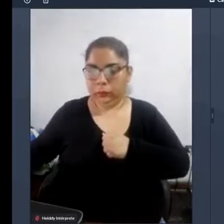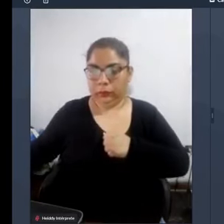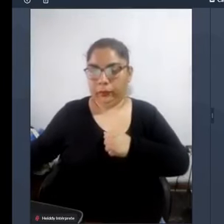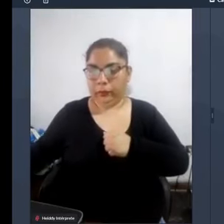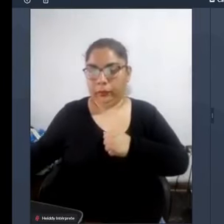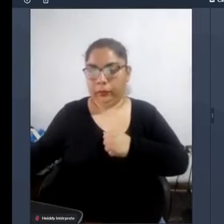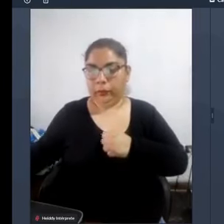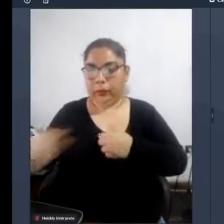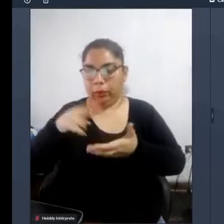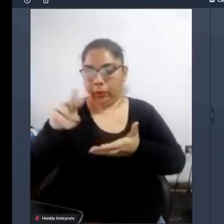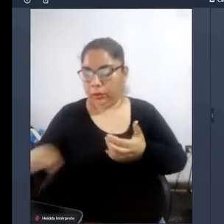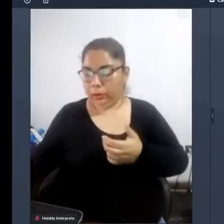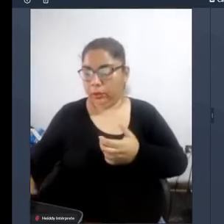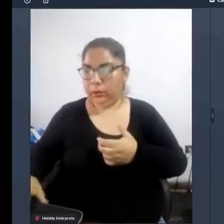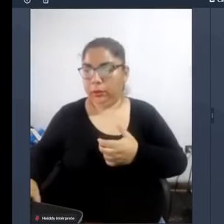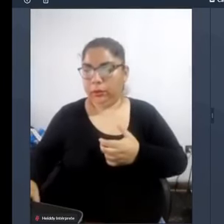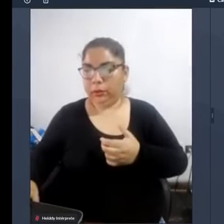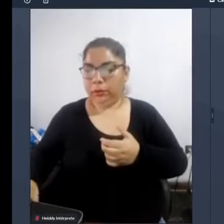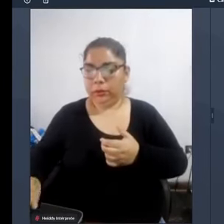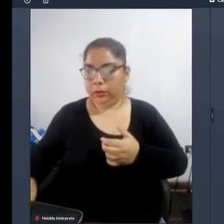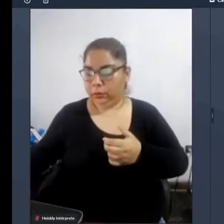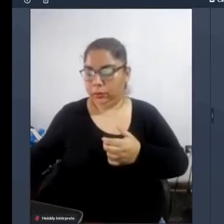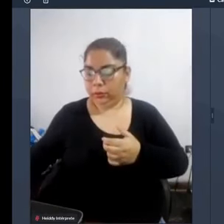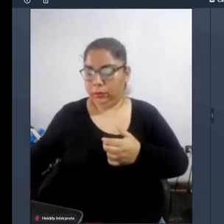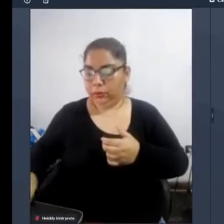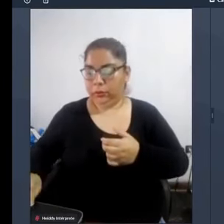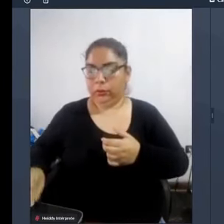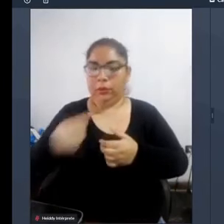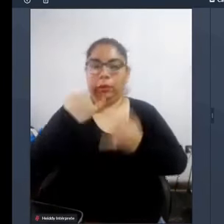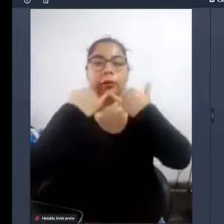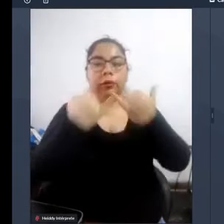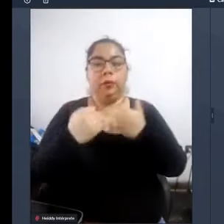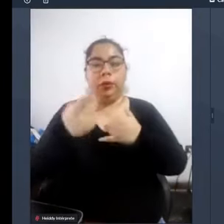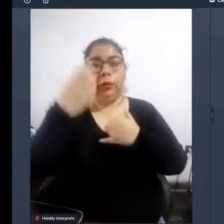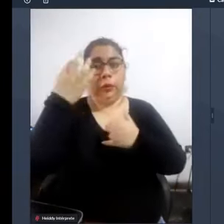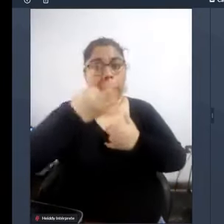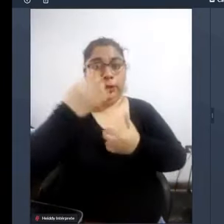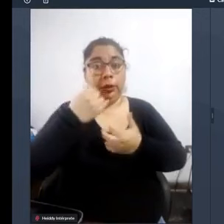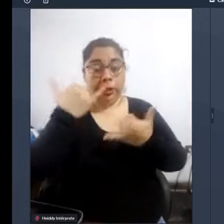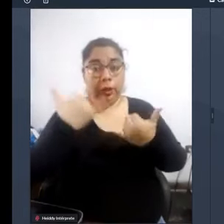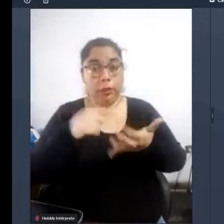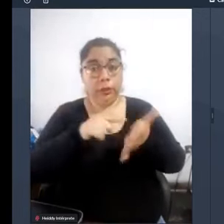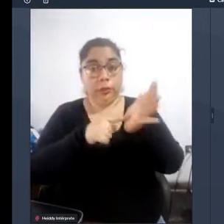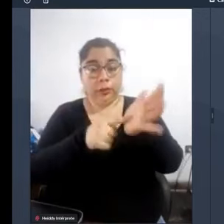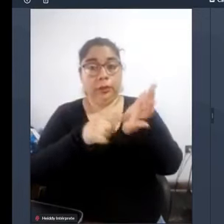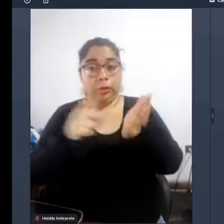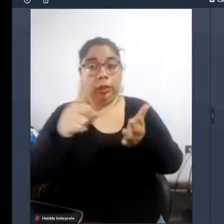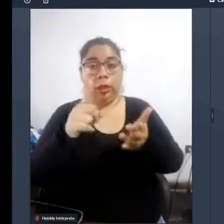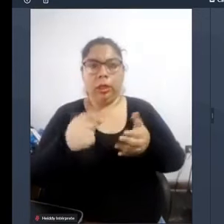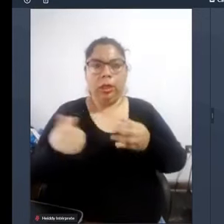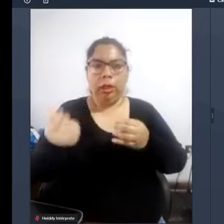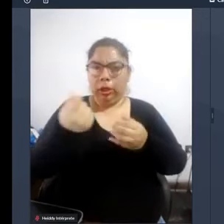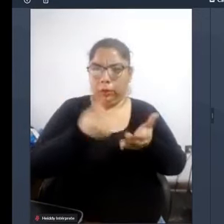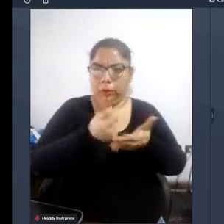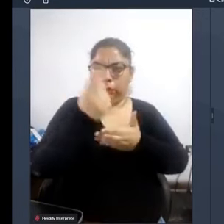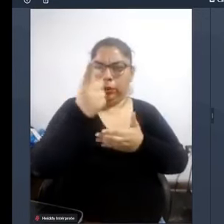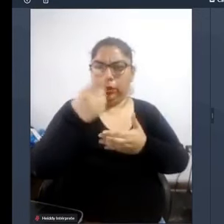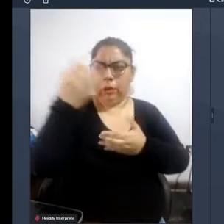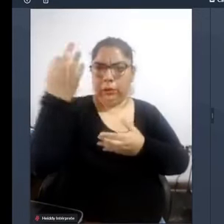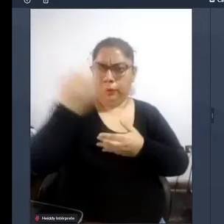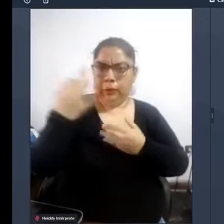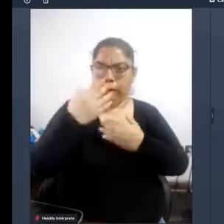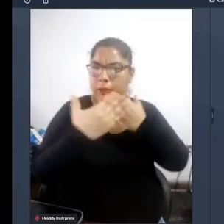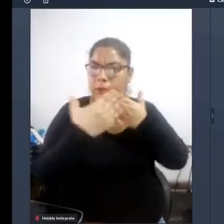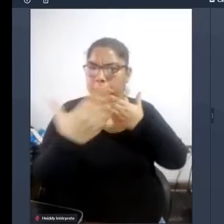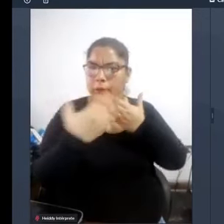de acuerdo a las hipótesis y estimaciones realizadas basadas en la información oficial disponible se obtiene que el costo social de la informalidad de cercanía